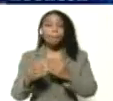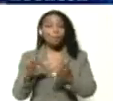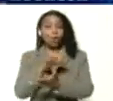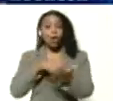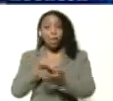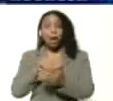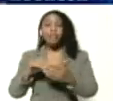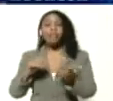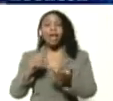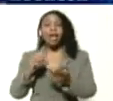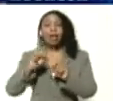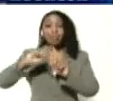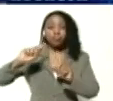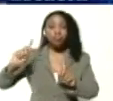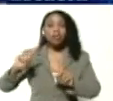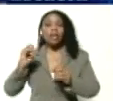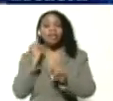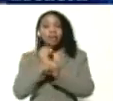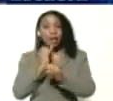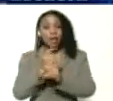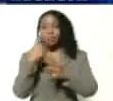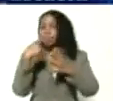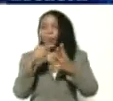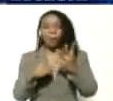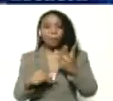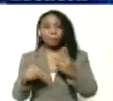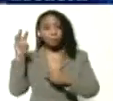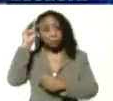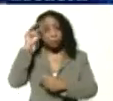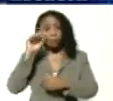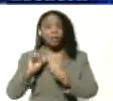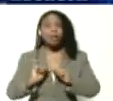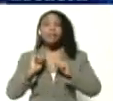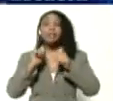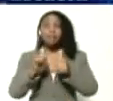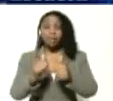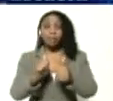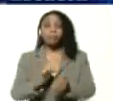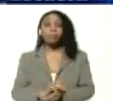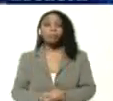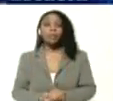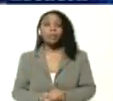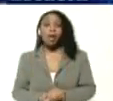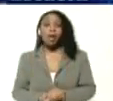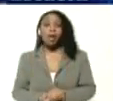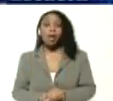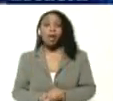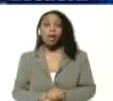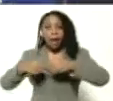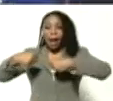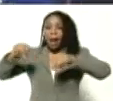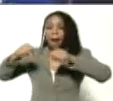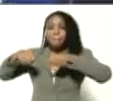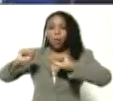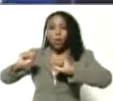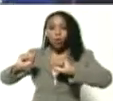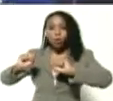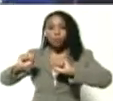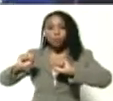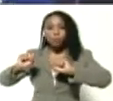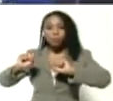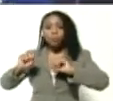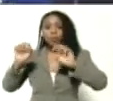problemas de internet, etc. Y el maestro tomó iniciativas. Tomó iniciativas. La